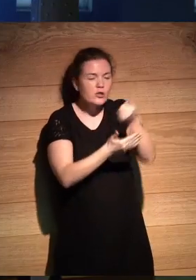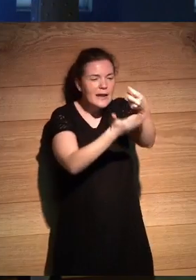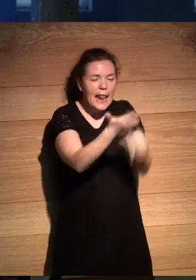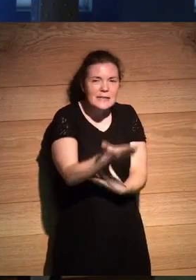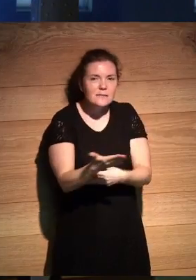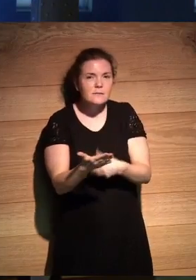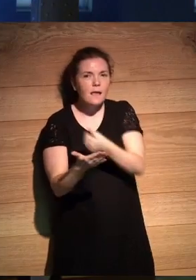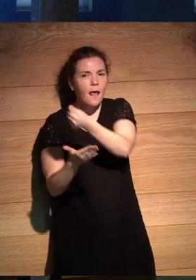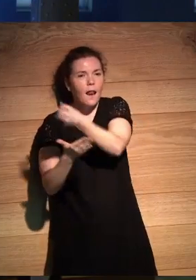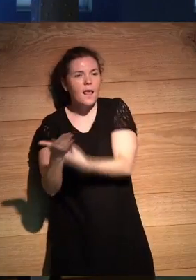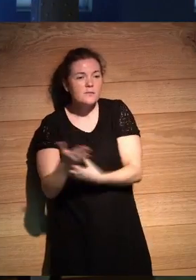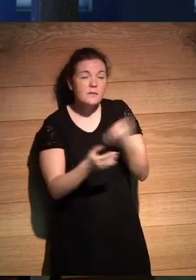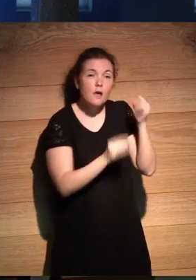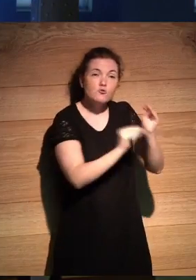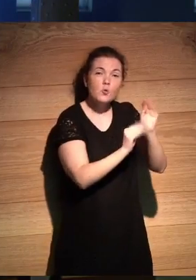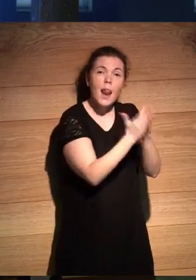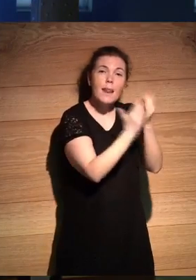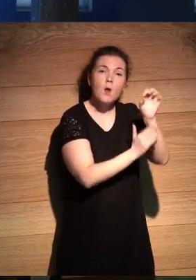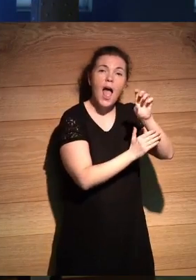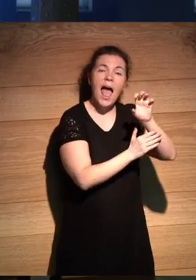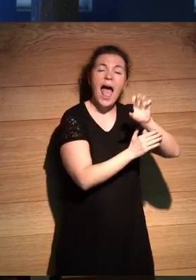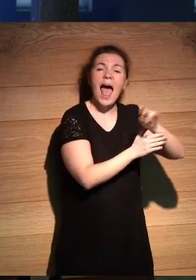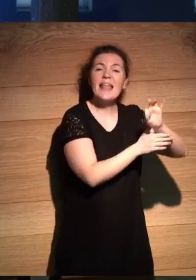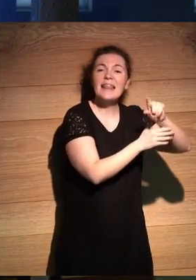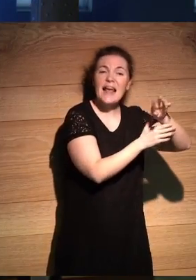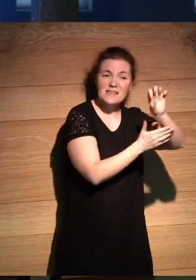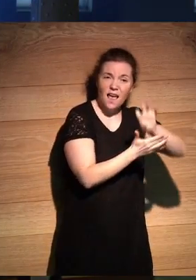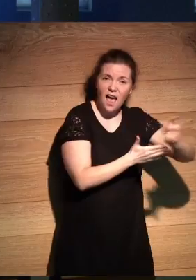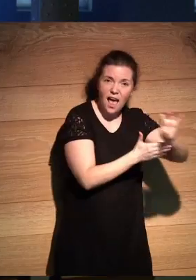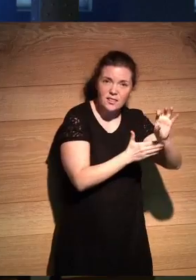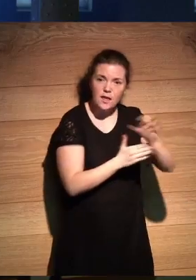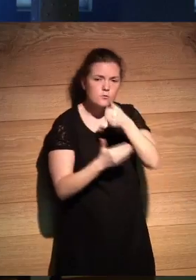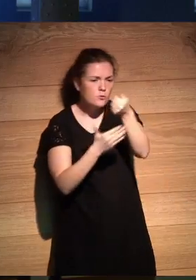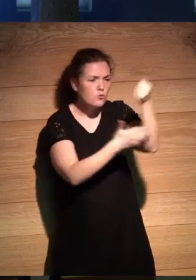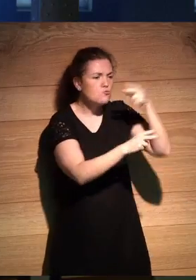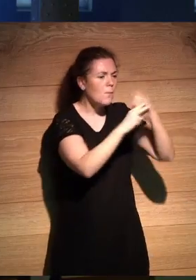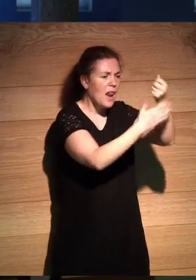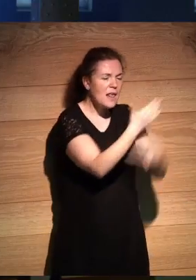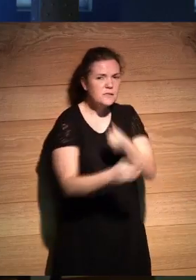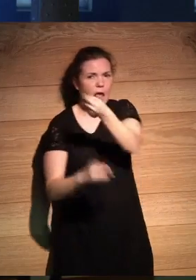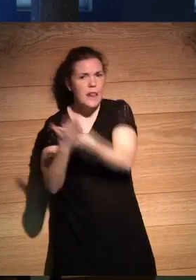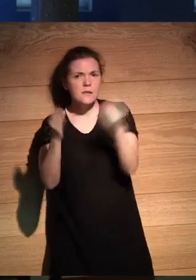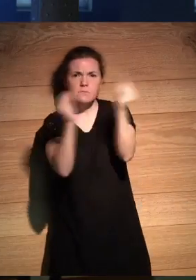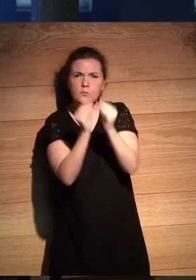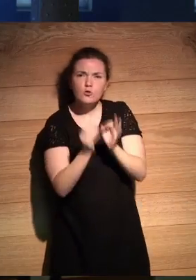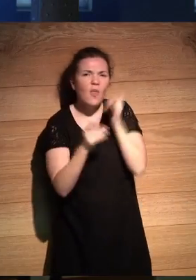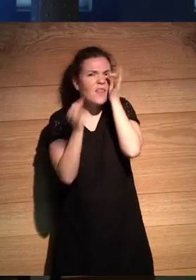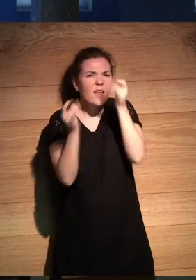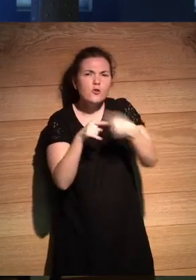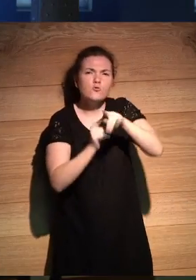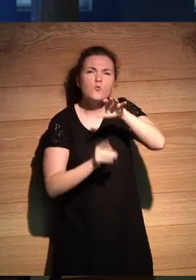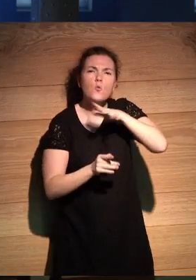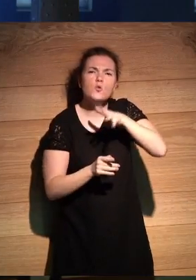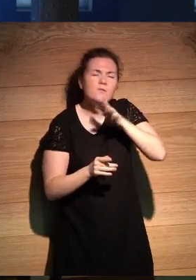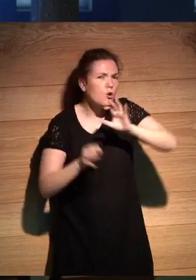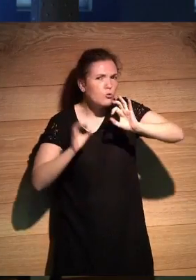orden que los narra el Atlas del papá de Bruno Montané, de don Julio Montané. Detalles, curiosidades, tal... Bueno,